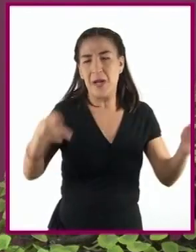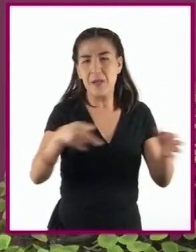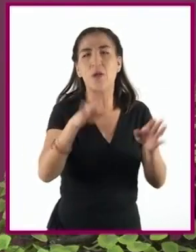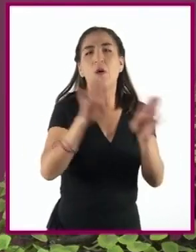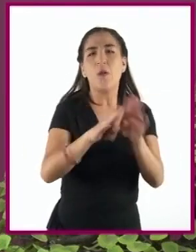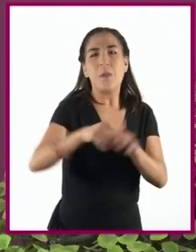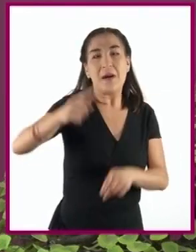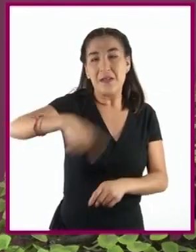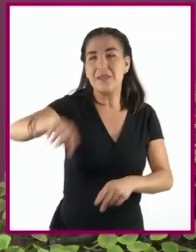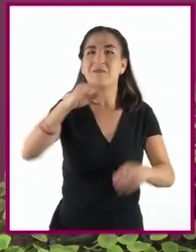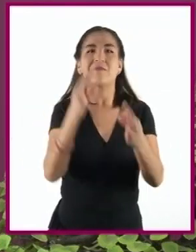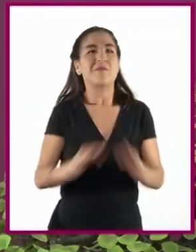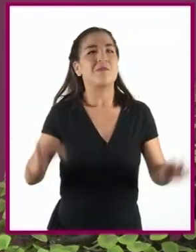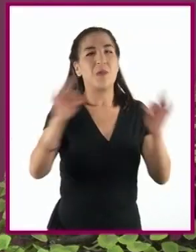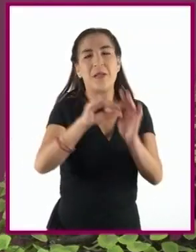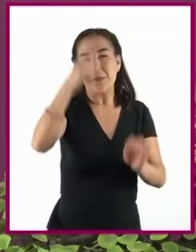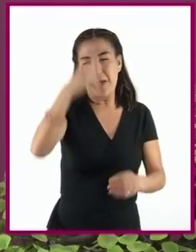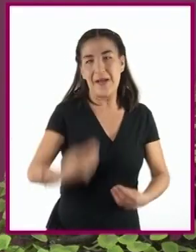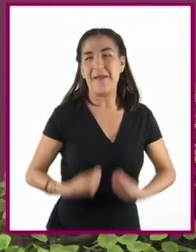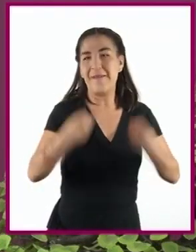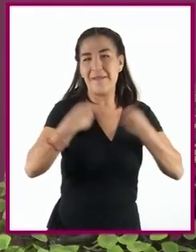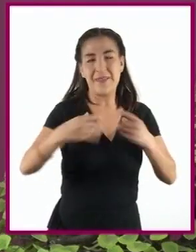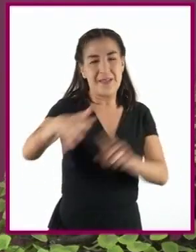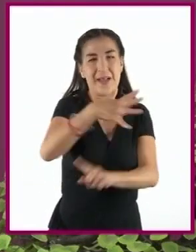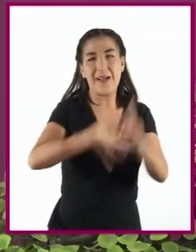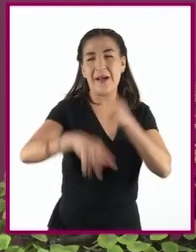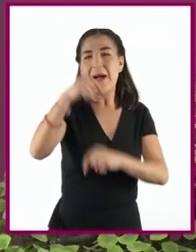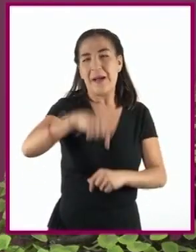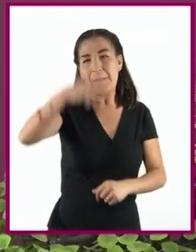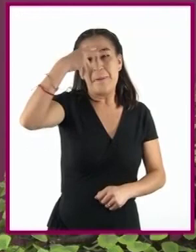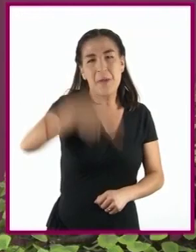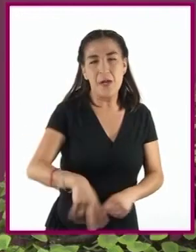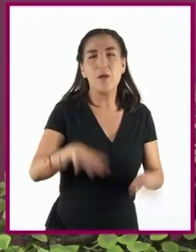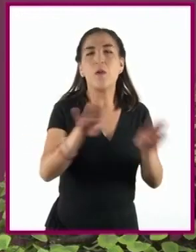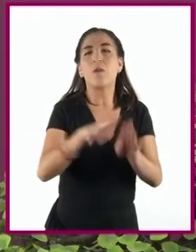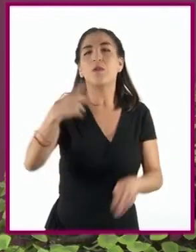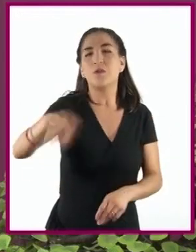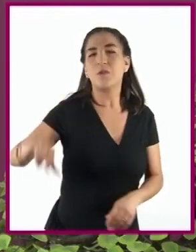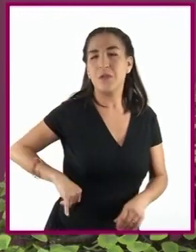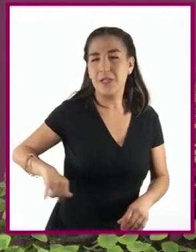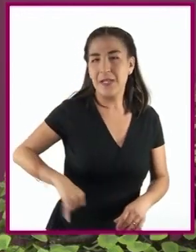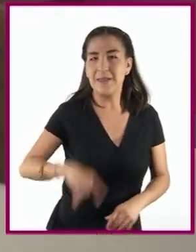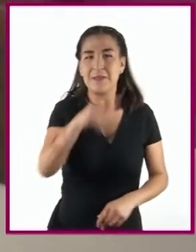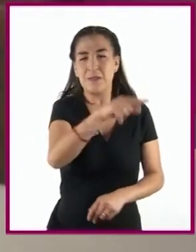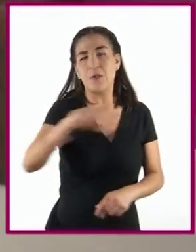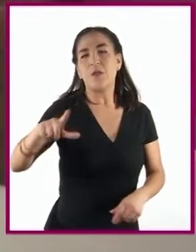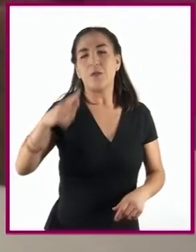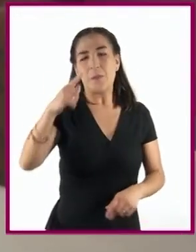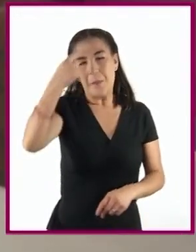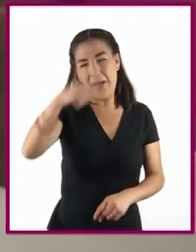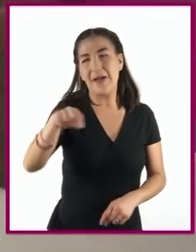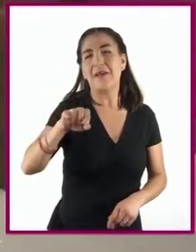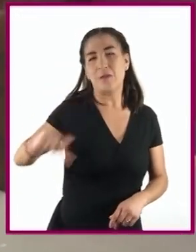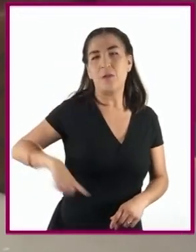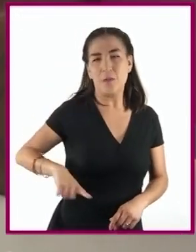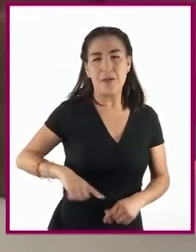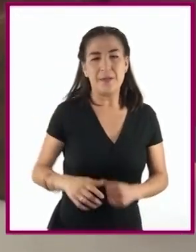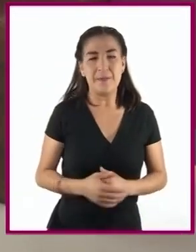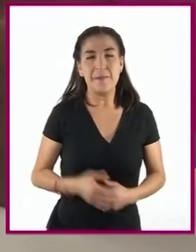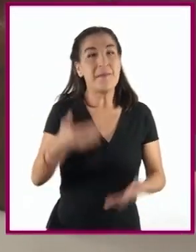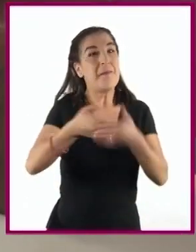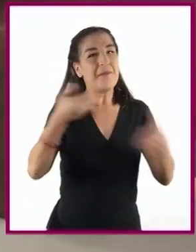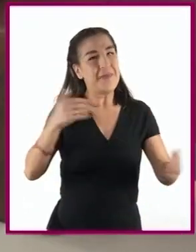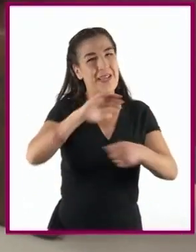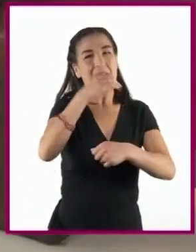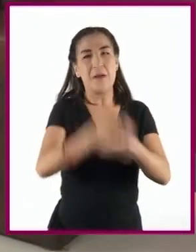importante en la vida nacional generalmente en concordancia con los intereses del gobierno antes de despedirnos